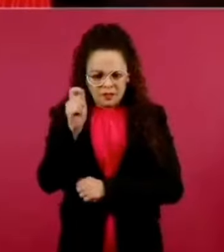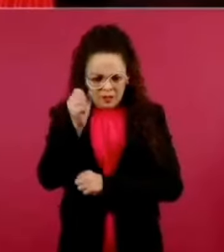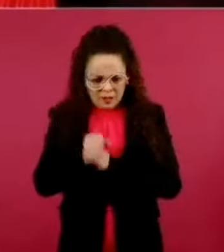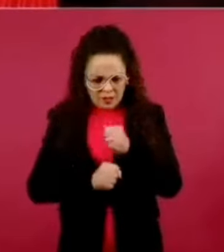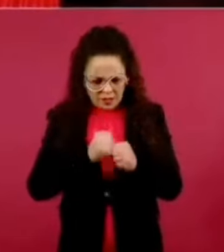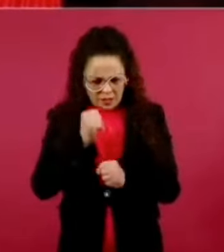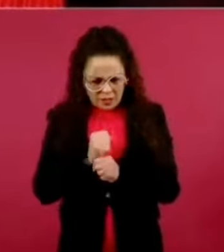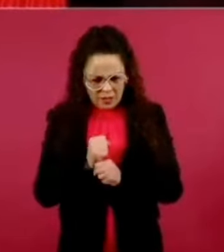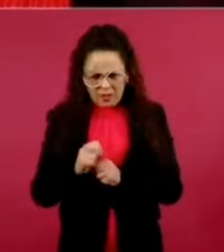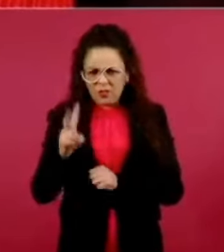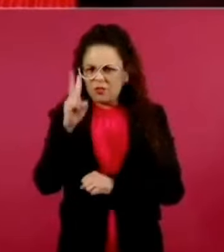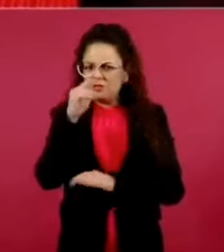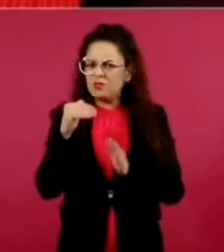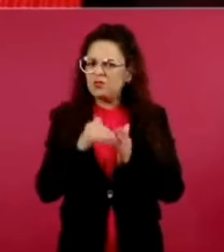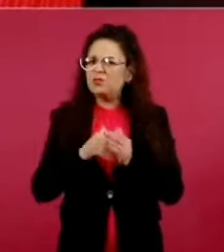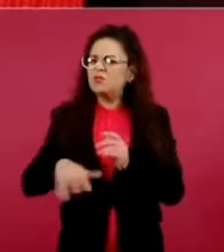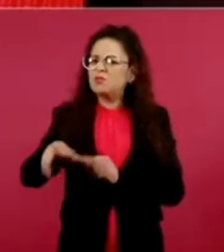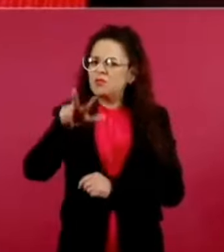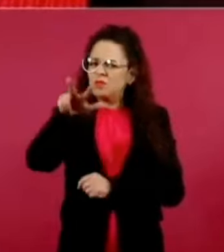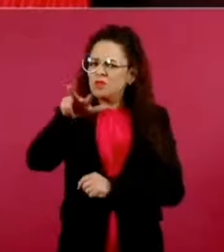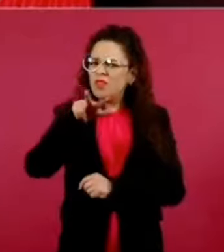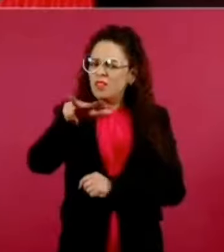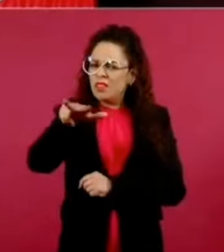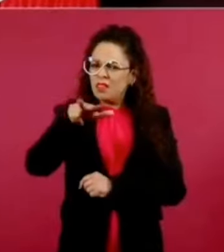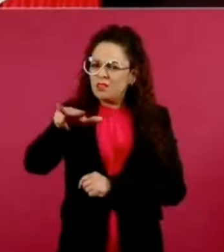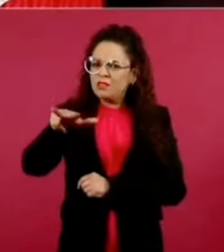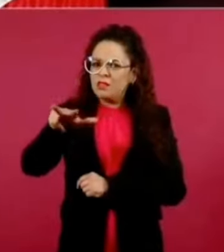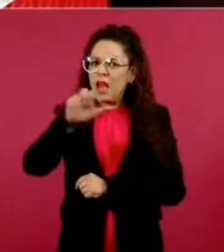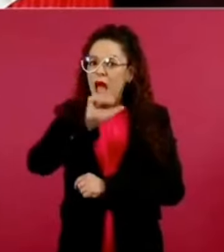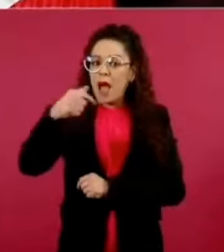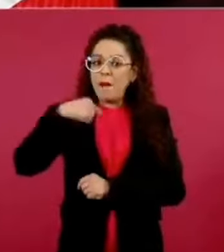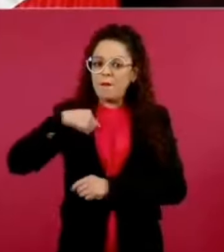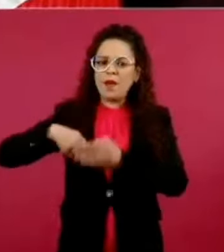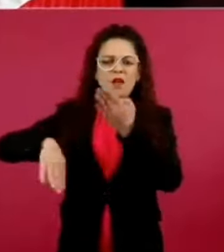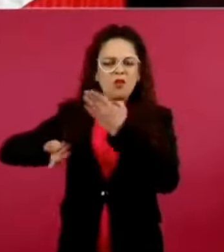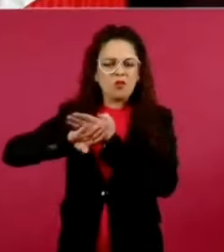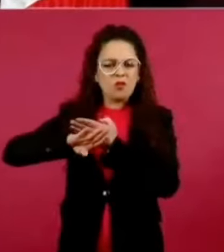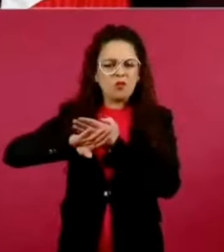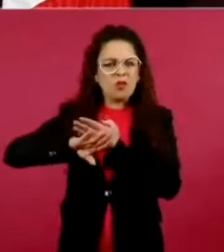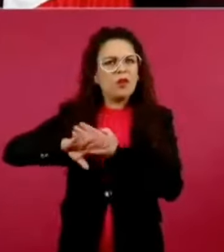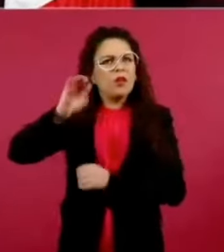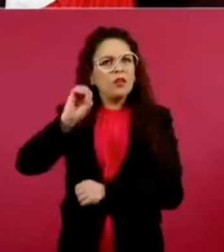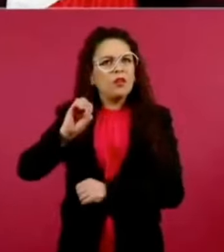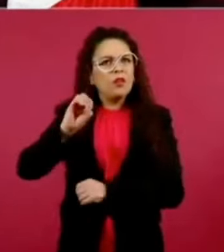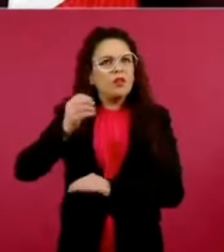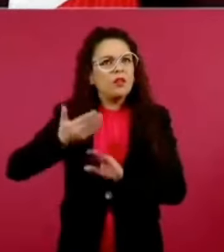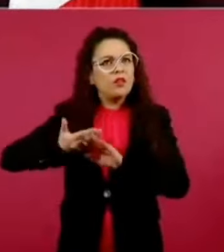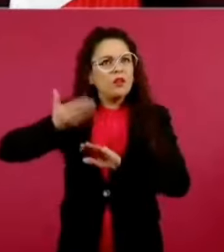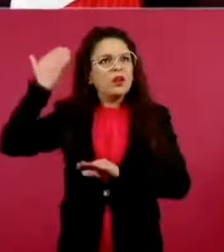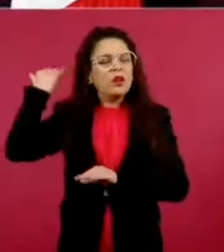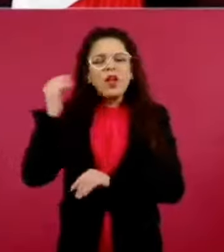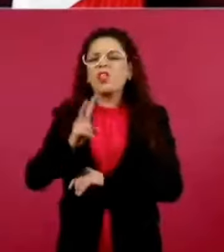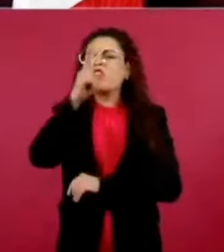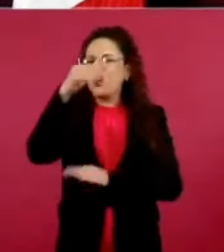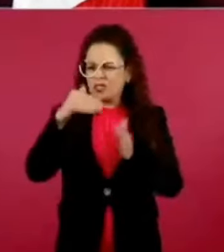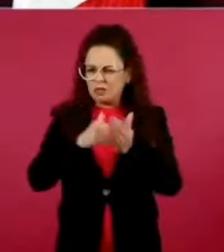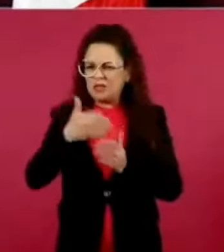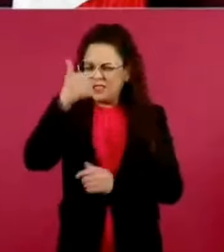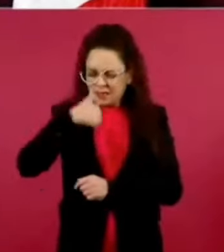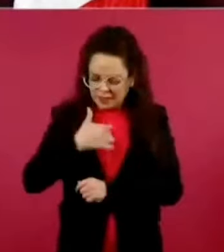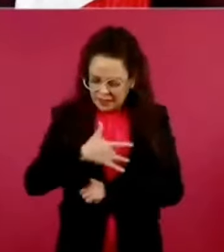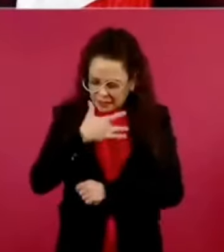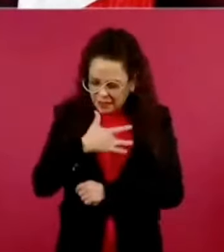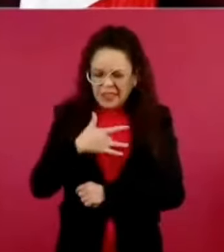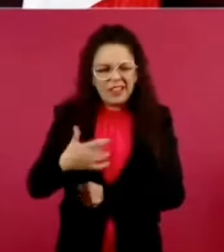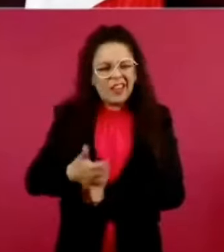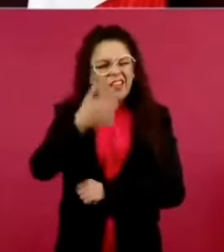contra mí, o en el no, creo que en el 2006, que dijo que había que